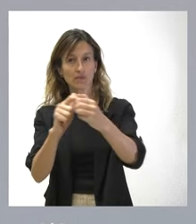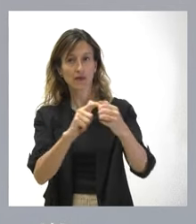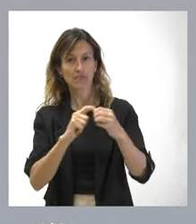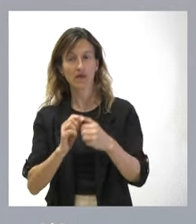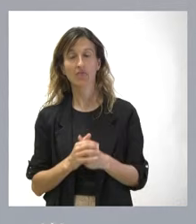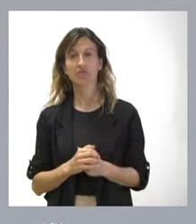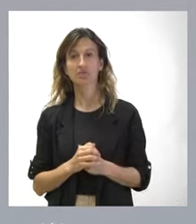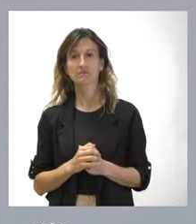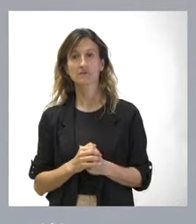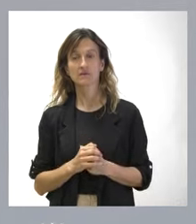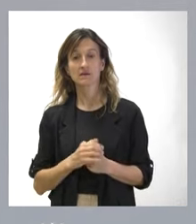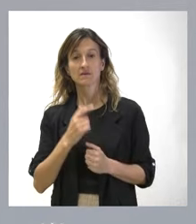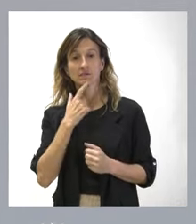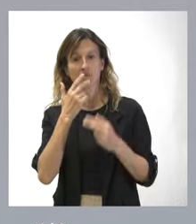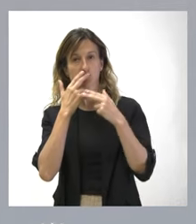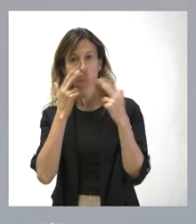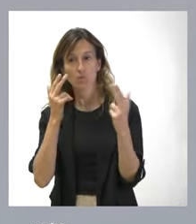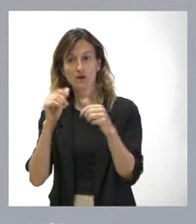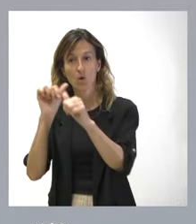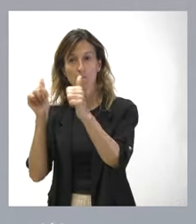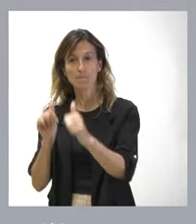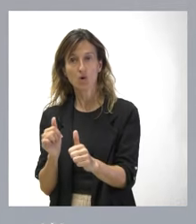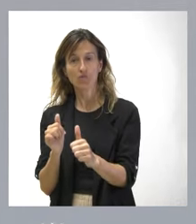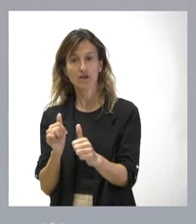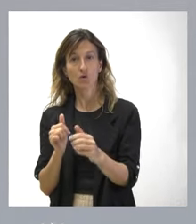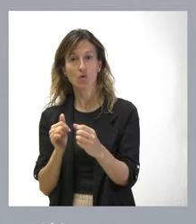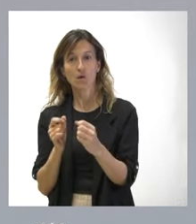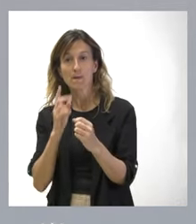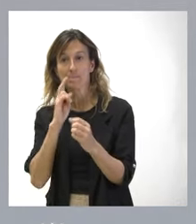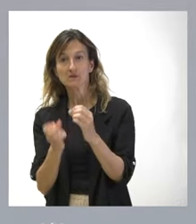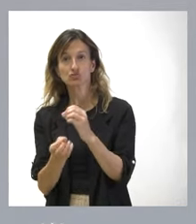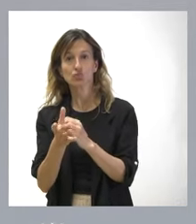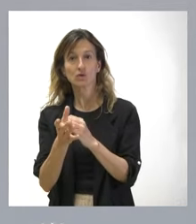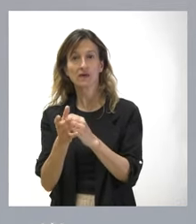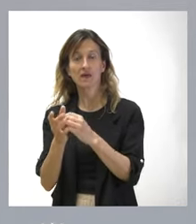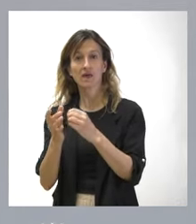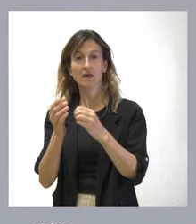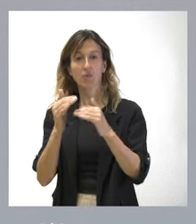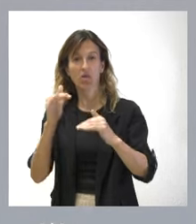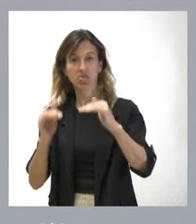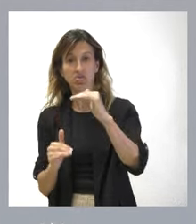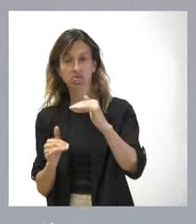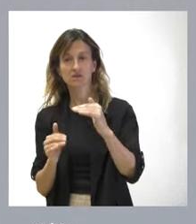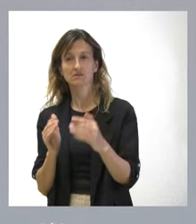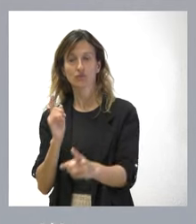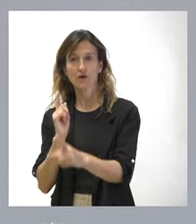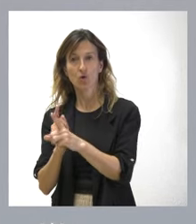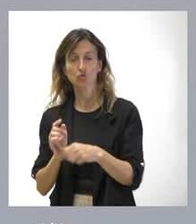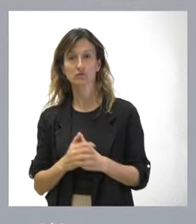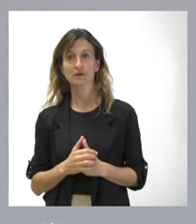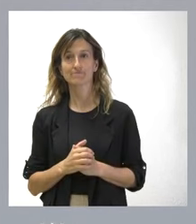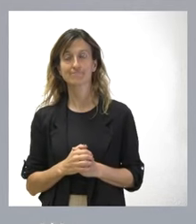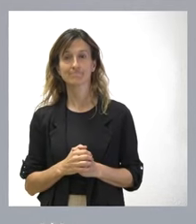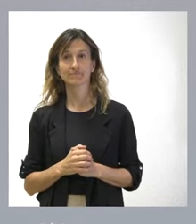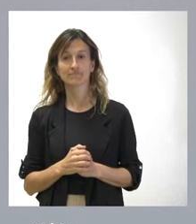por tanto, que se están oponiendo públicamente a un modelo que genera desigualdad, que genera insolidaridad y, por tanto, esta es la base de la que tendríamos